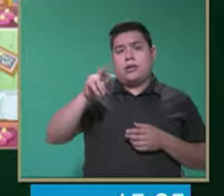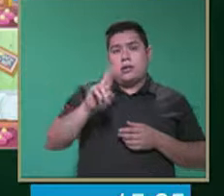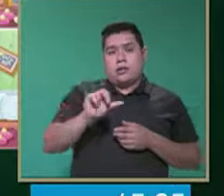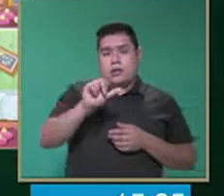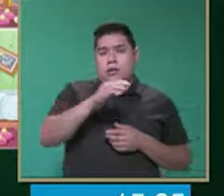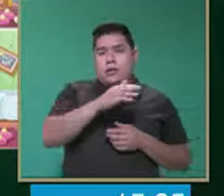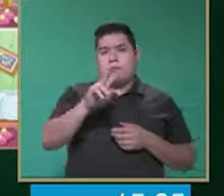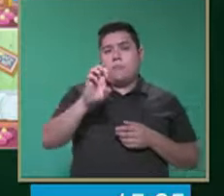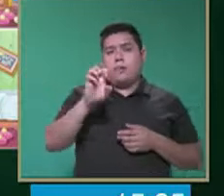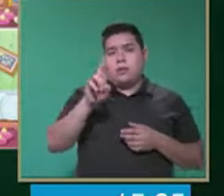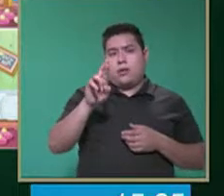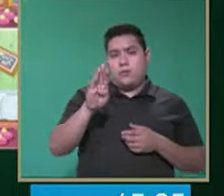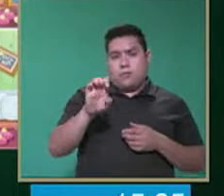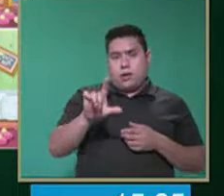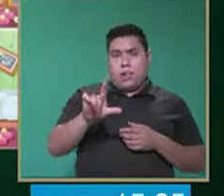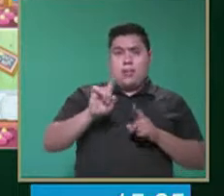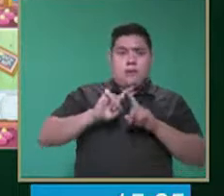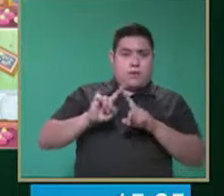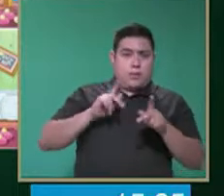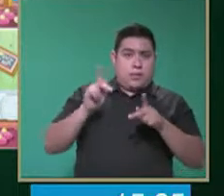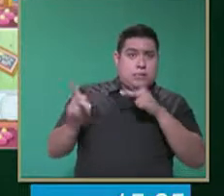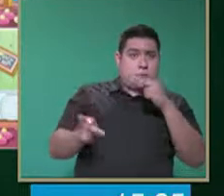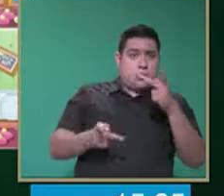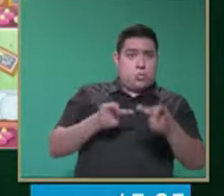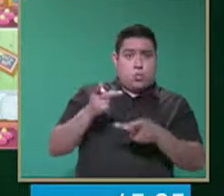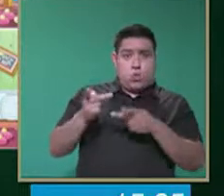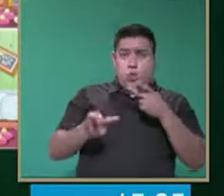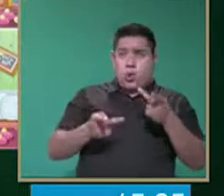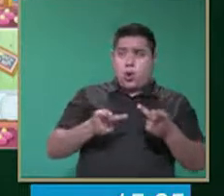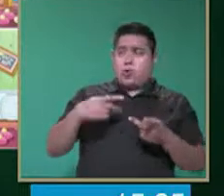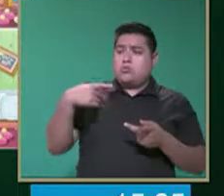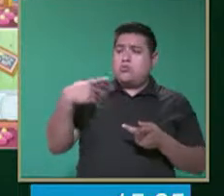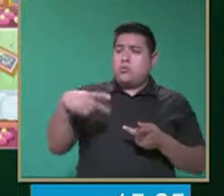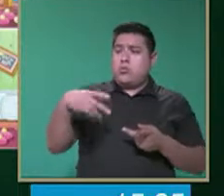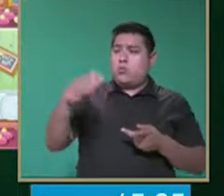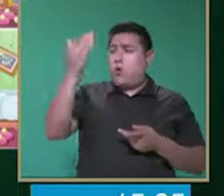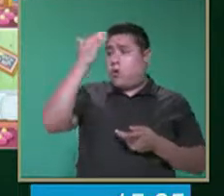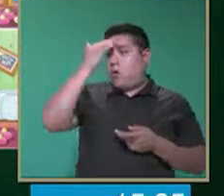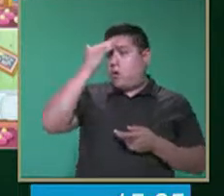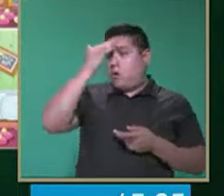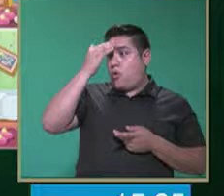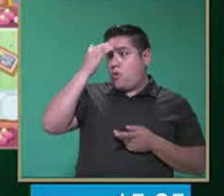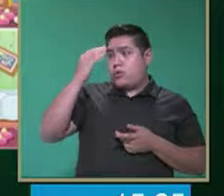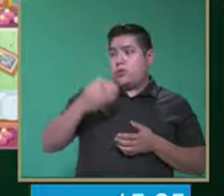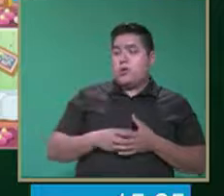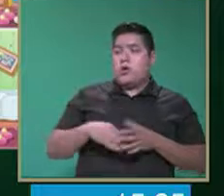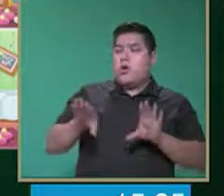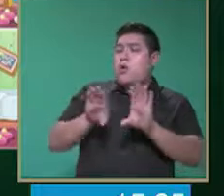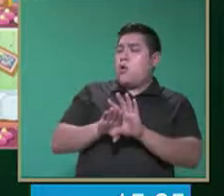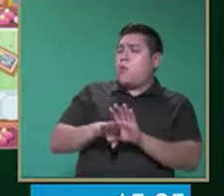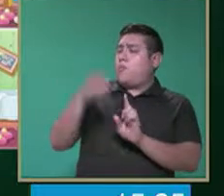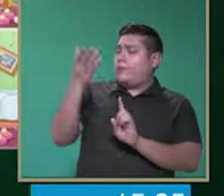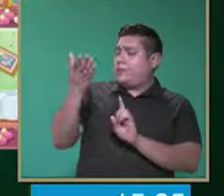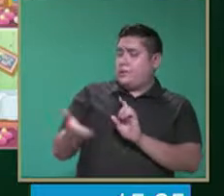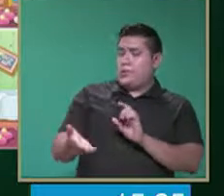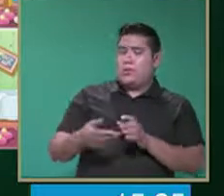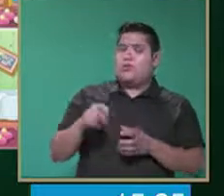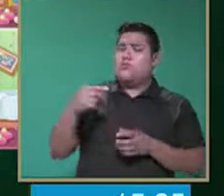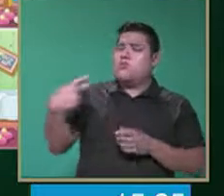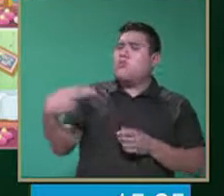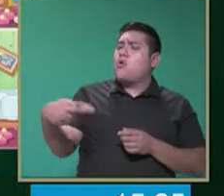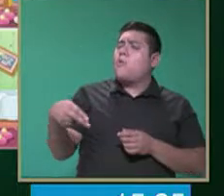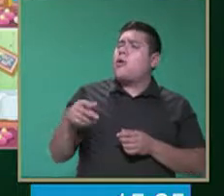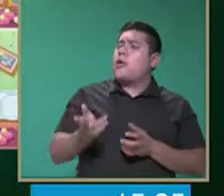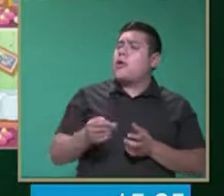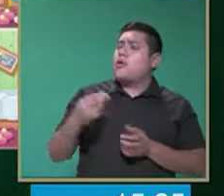que tengan que ver con el autoconocimiento de él, pero de lo que, cómo es él. Por ejemplo, ¿cómo te llamas?